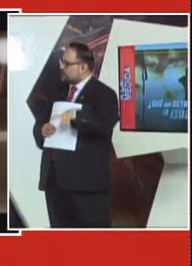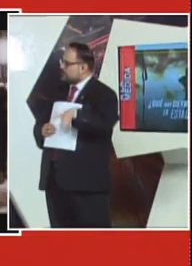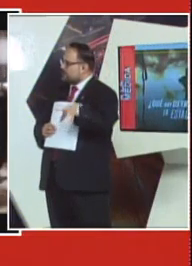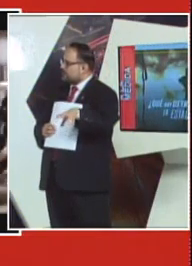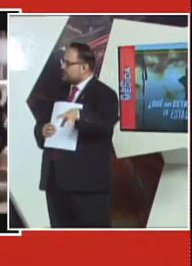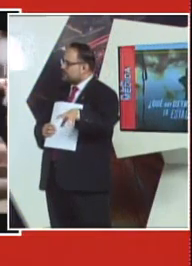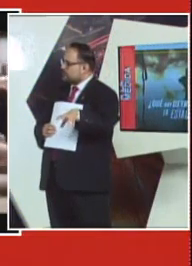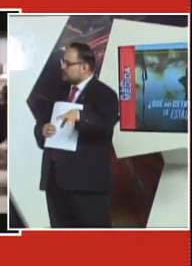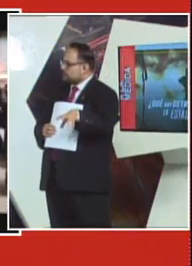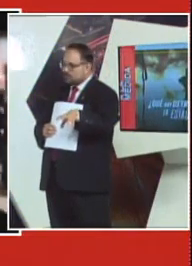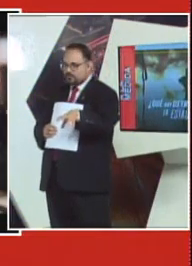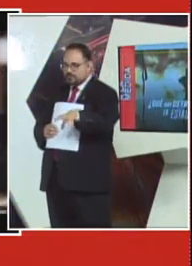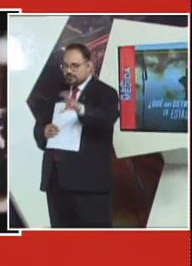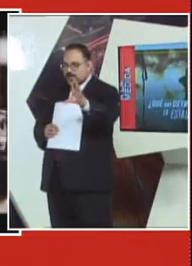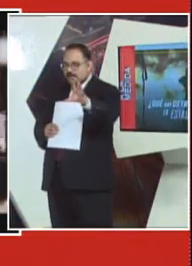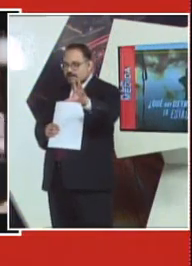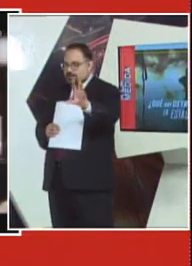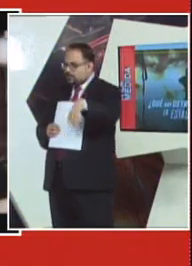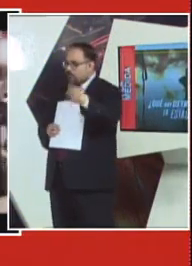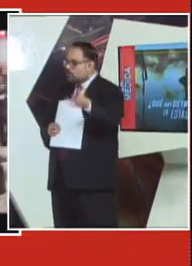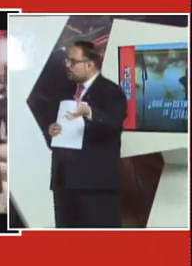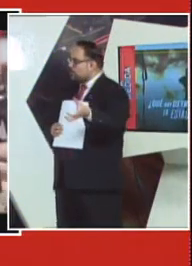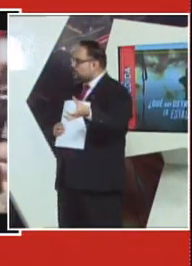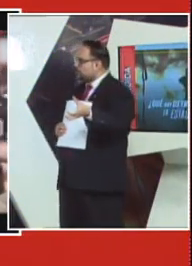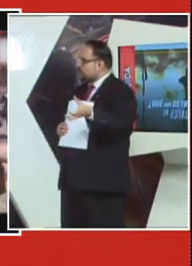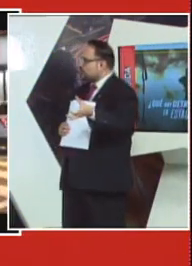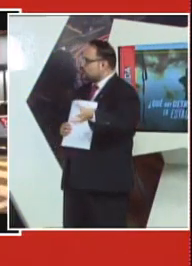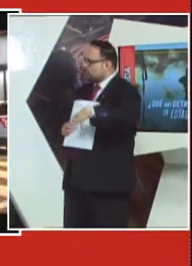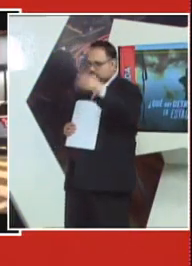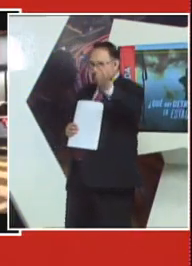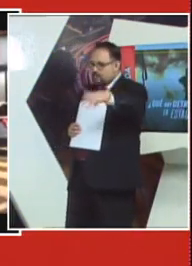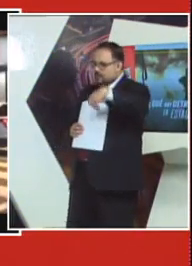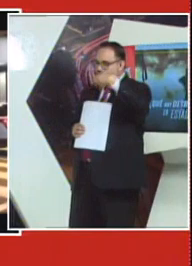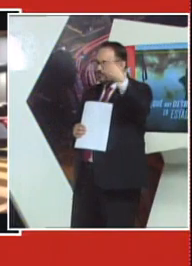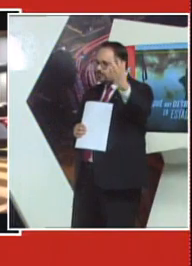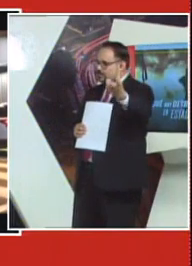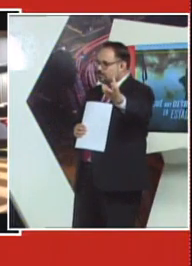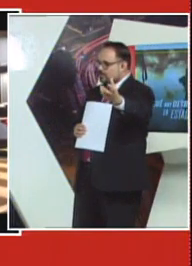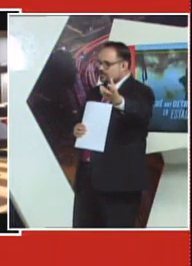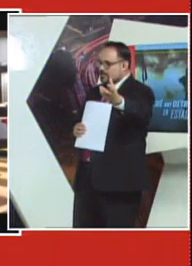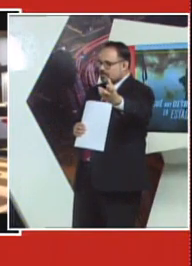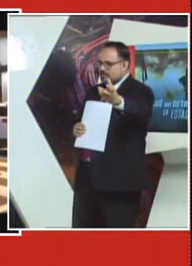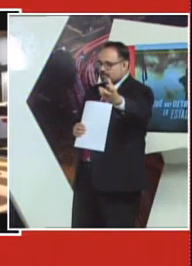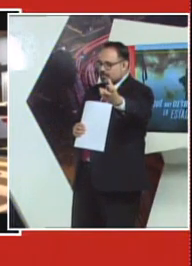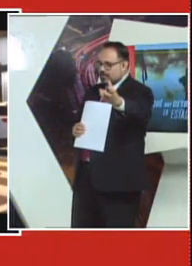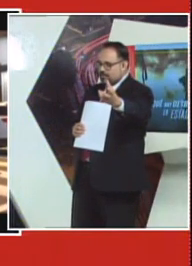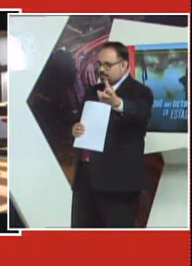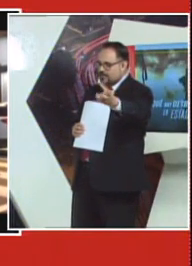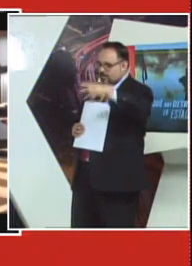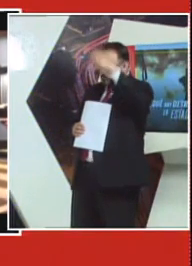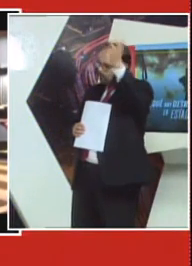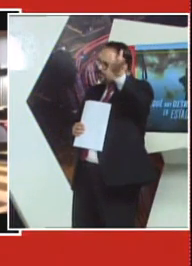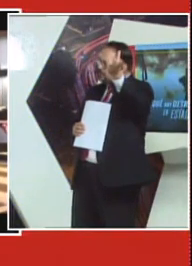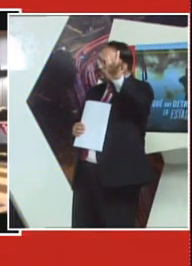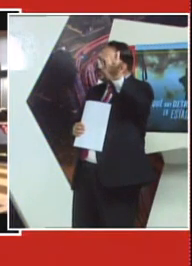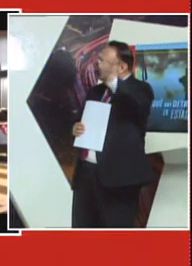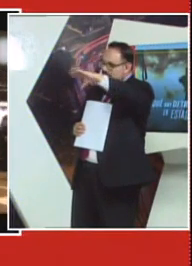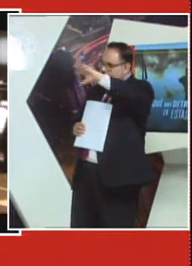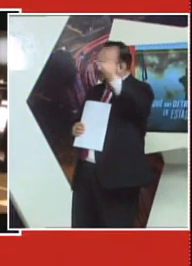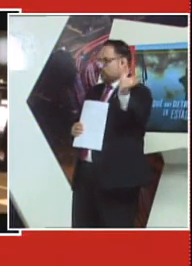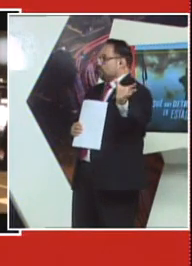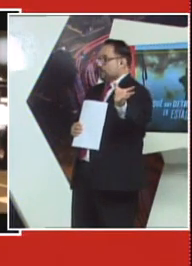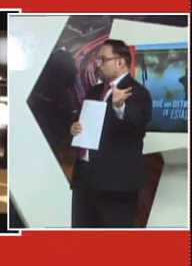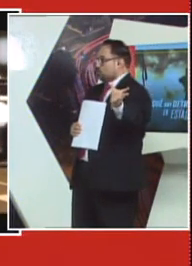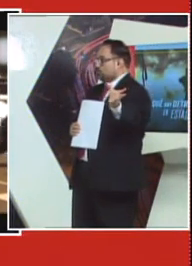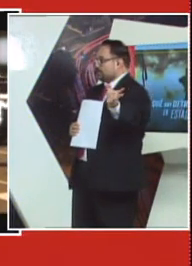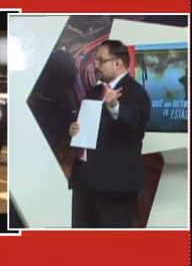actores pueden tener de esto ¿verdad? entonces hasta como una cortina de humo se estaba hablando de los temas del COVID en primera